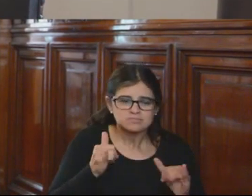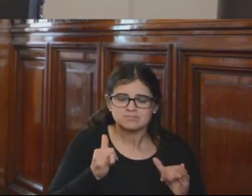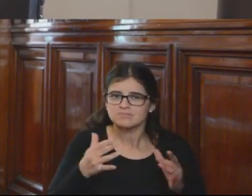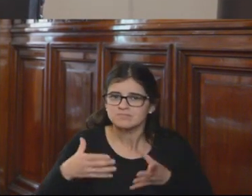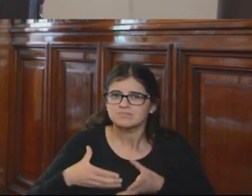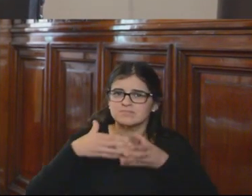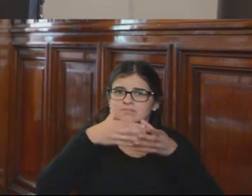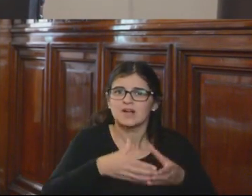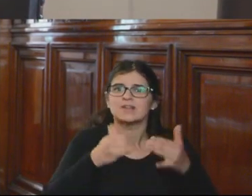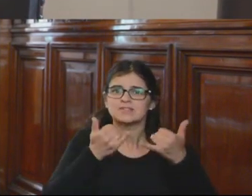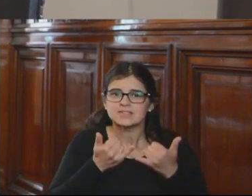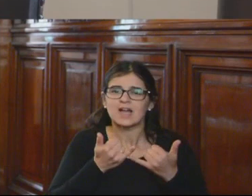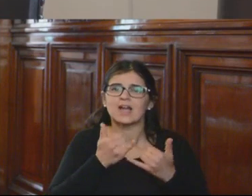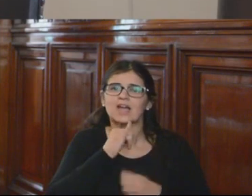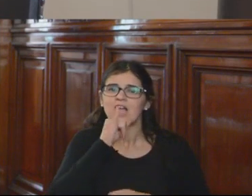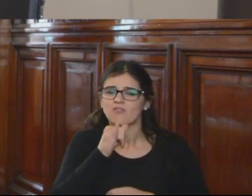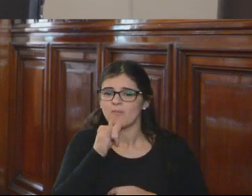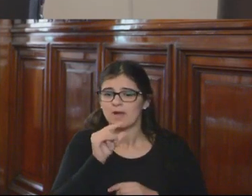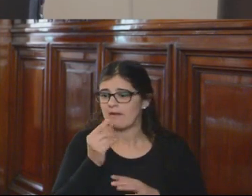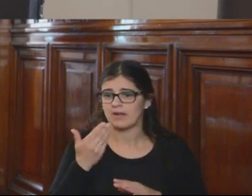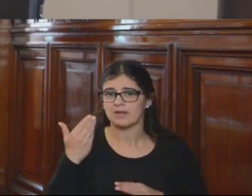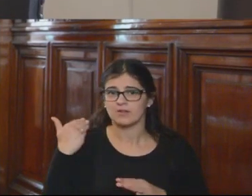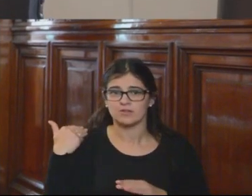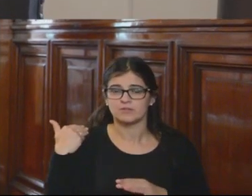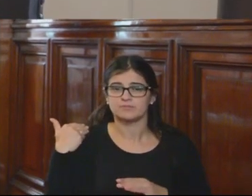informaron recientemente,